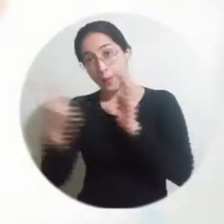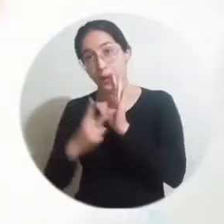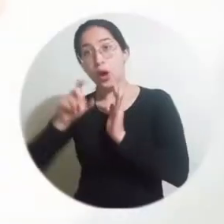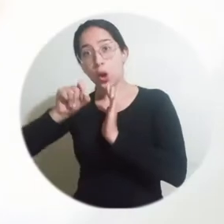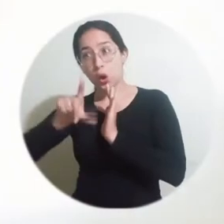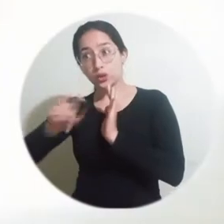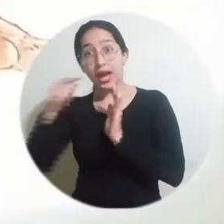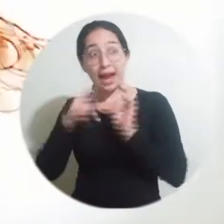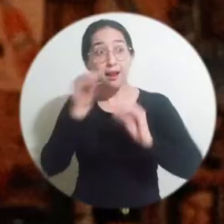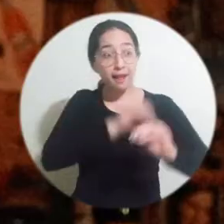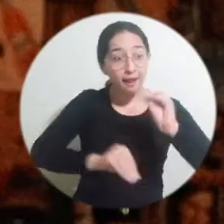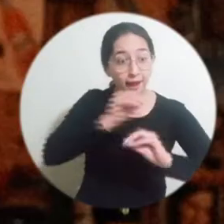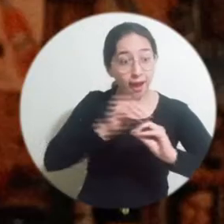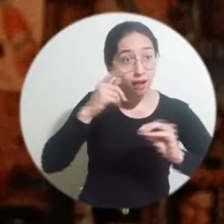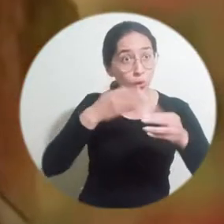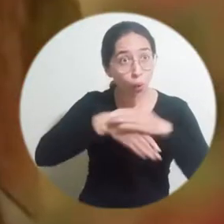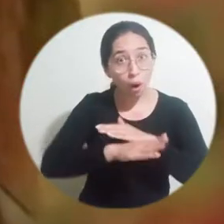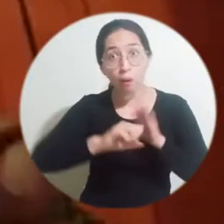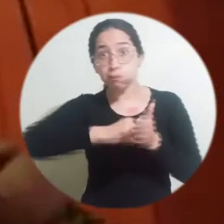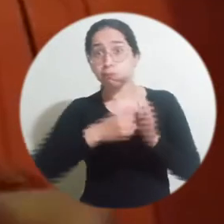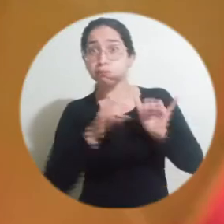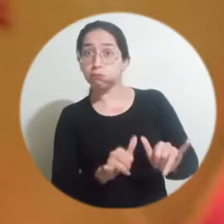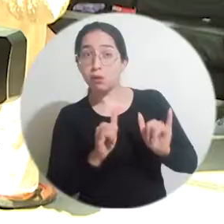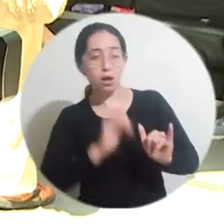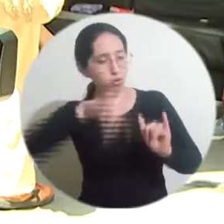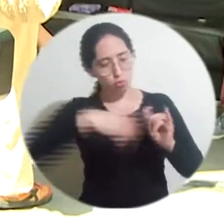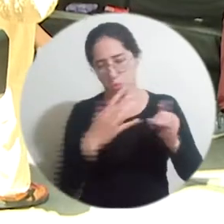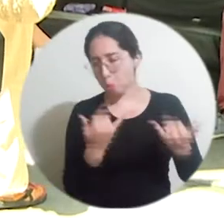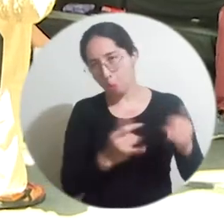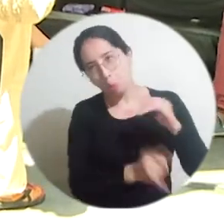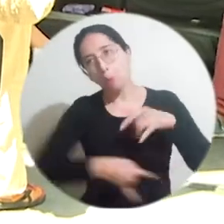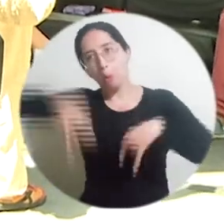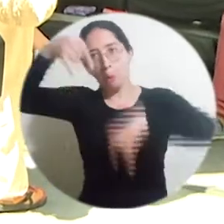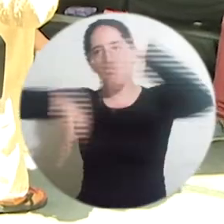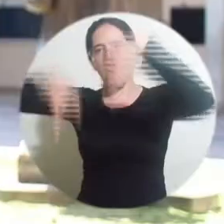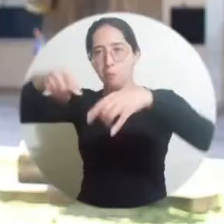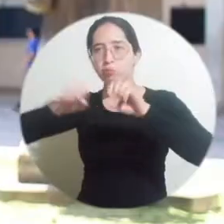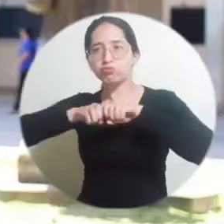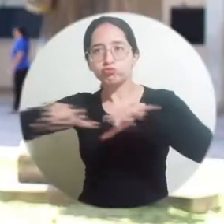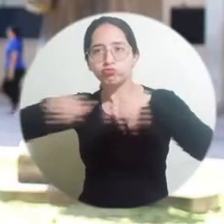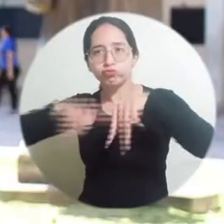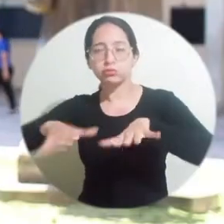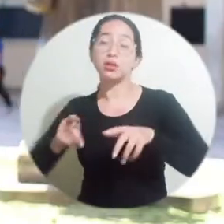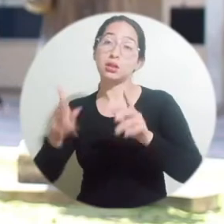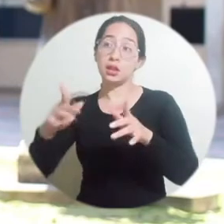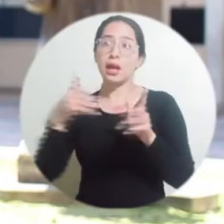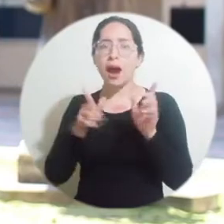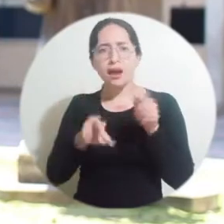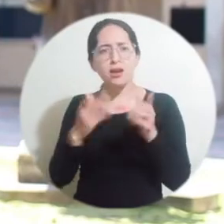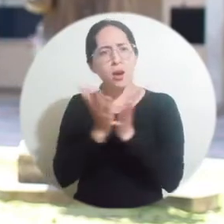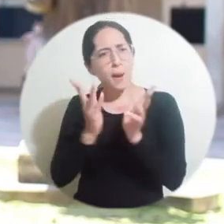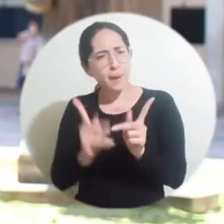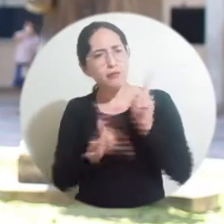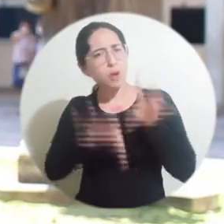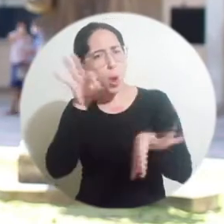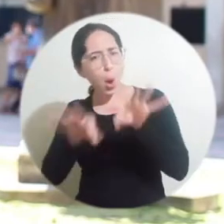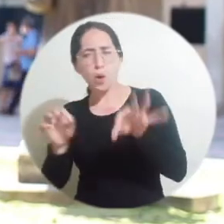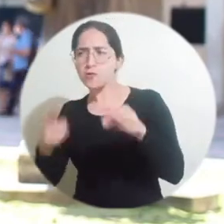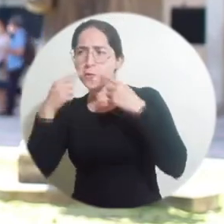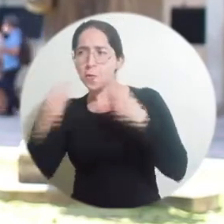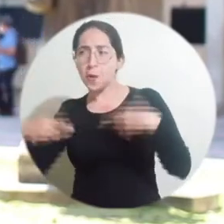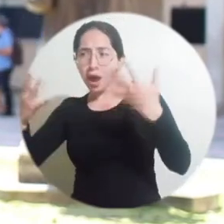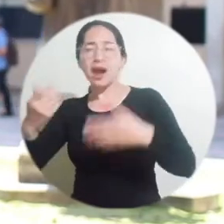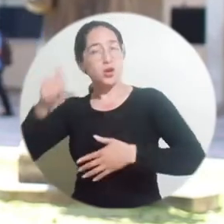2011 y que enriquecieron la colección cinematográfica de la Alma Mater. Videósfera tiene muchos proyectos de los estudiantes